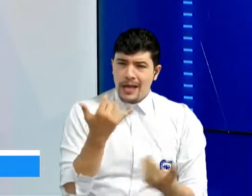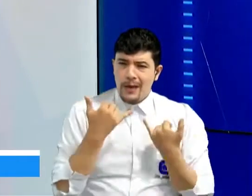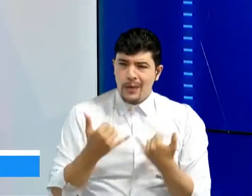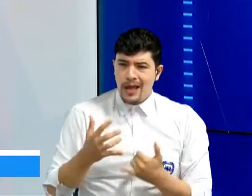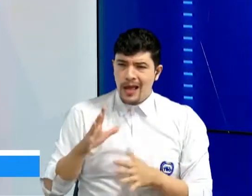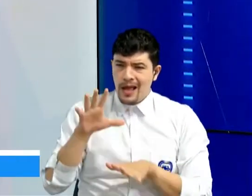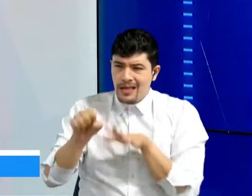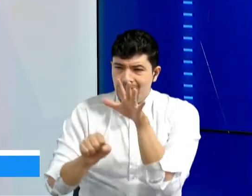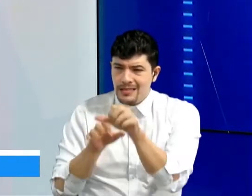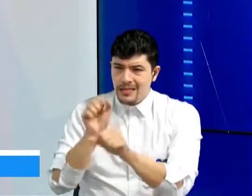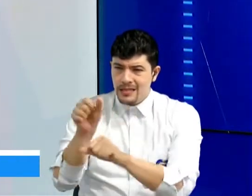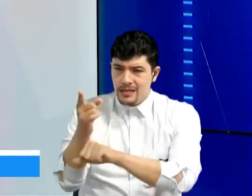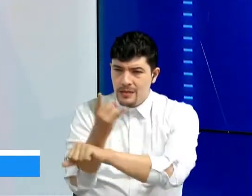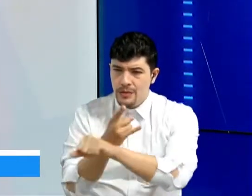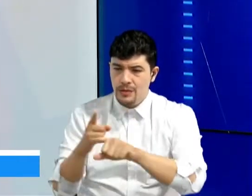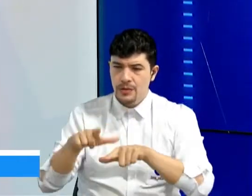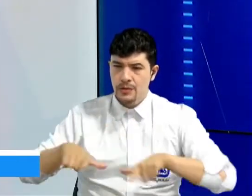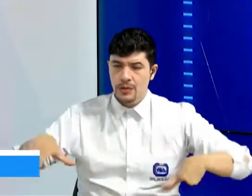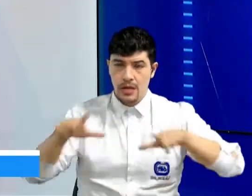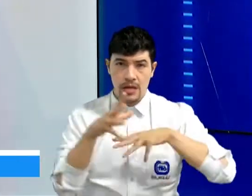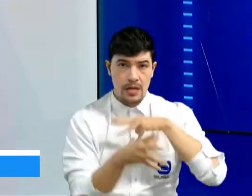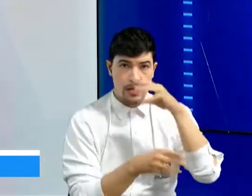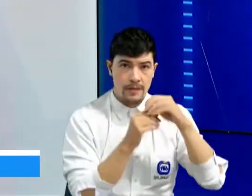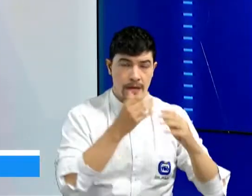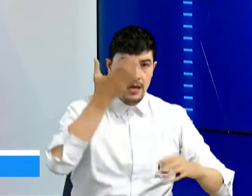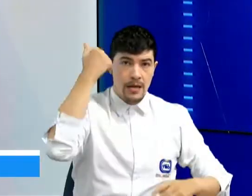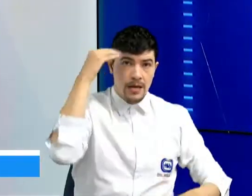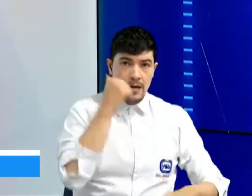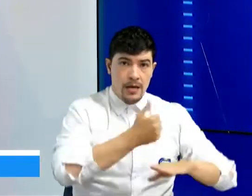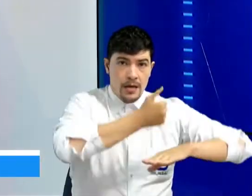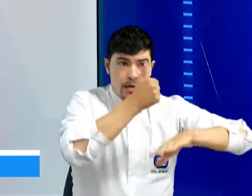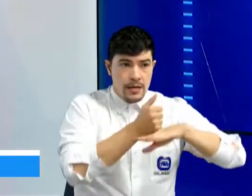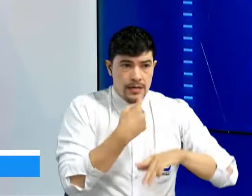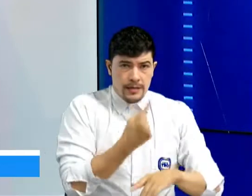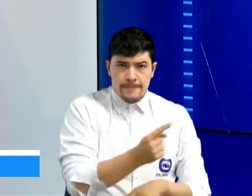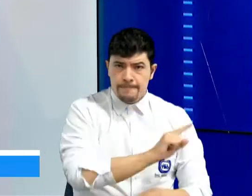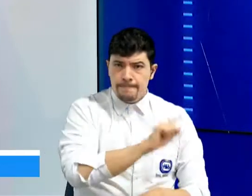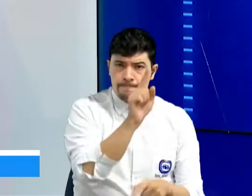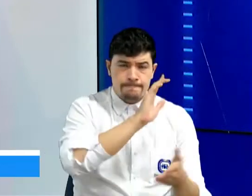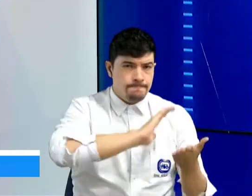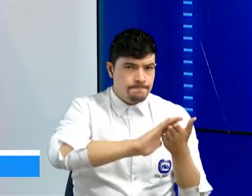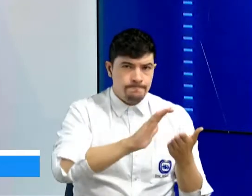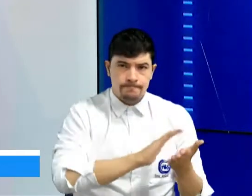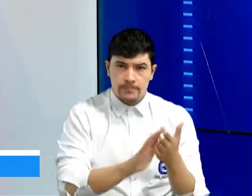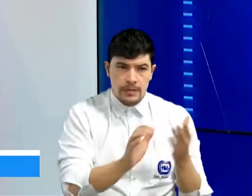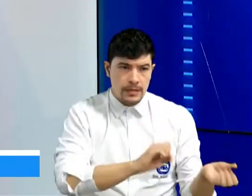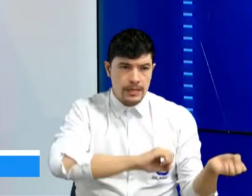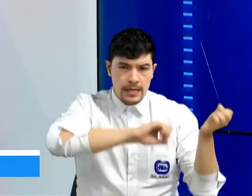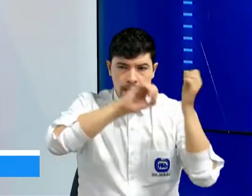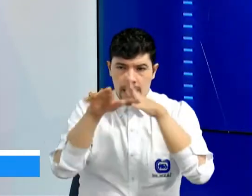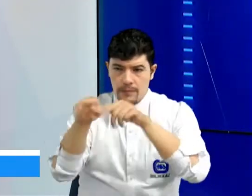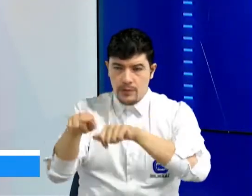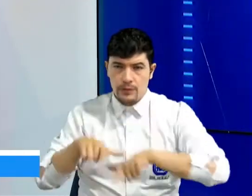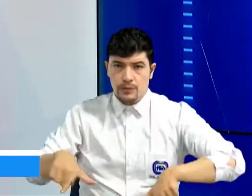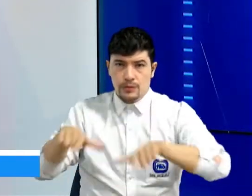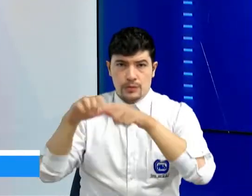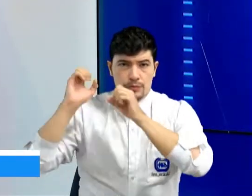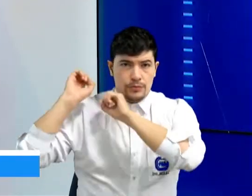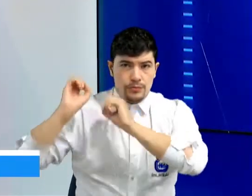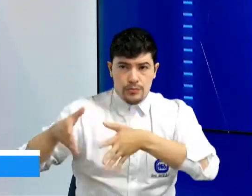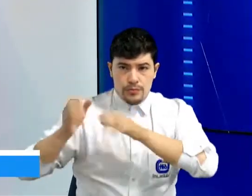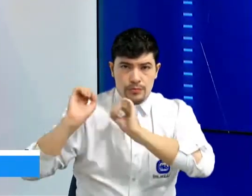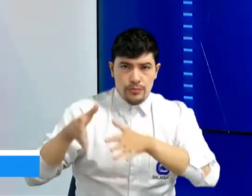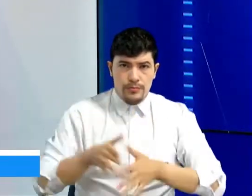predio si se suponen que las autoridades habían aclarado que no iban a permitir que trasladaran el relleno sanitario a este